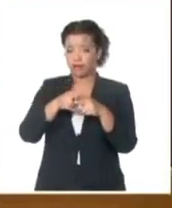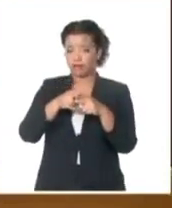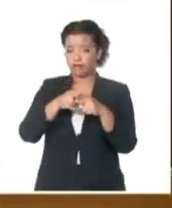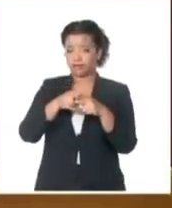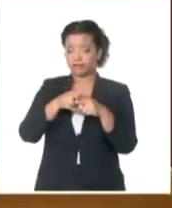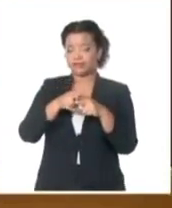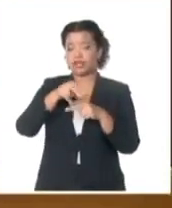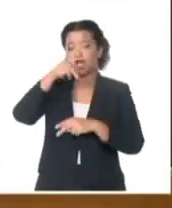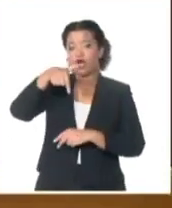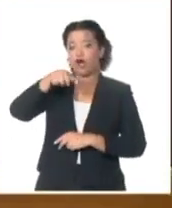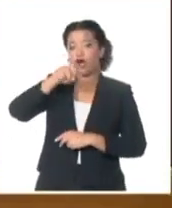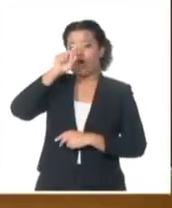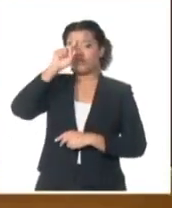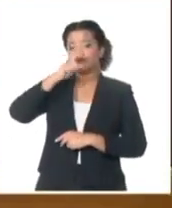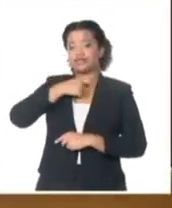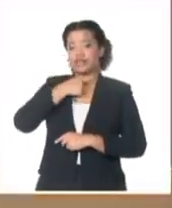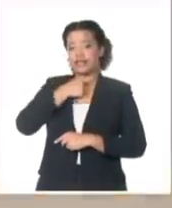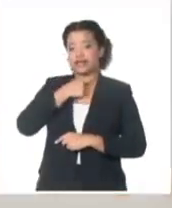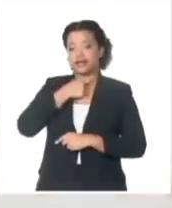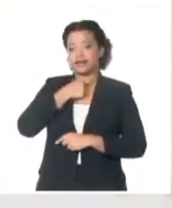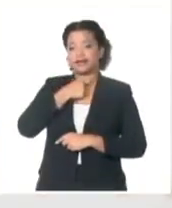Ricardo Guerra, como secretario.